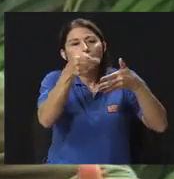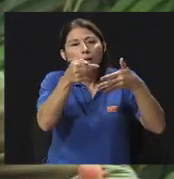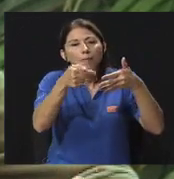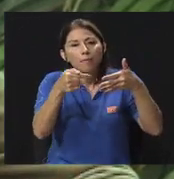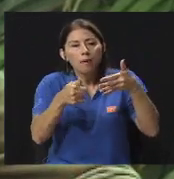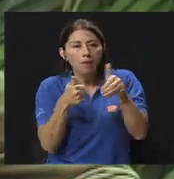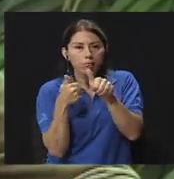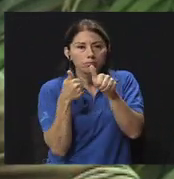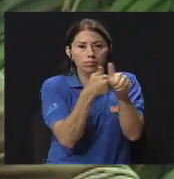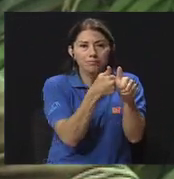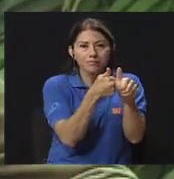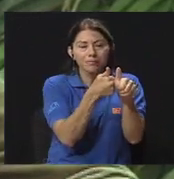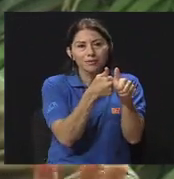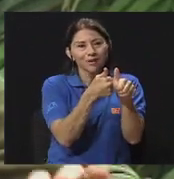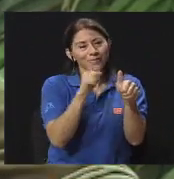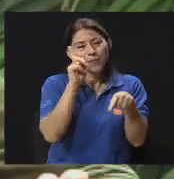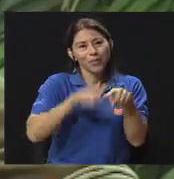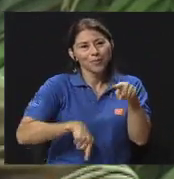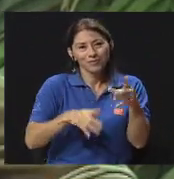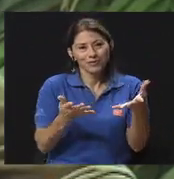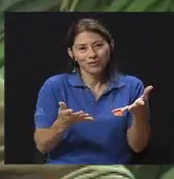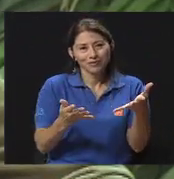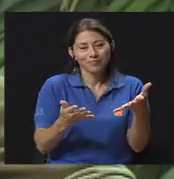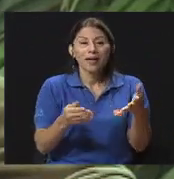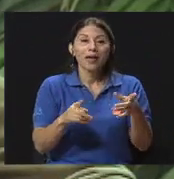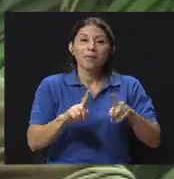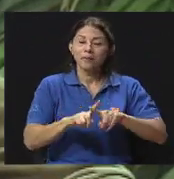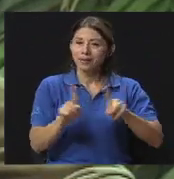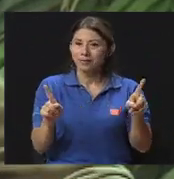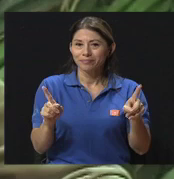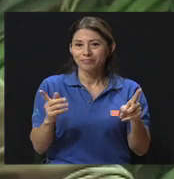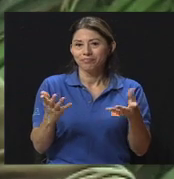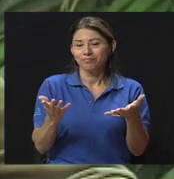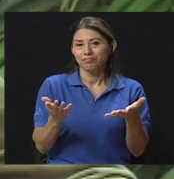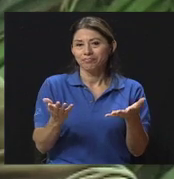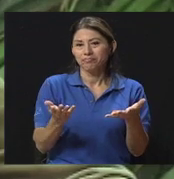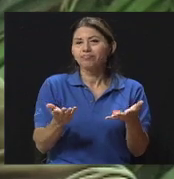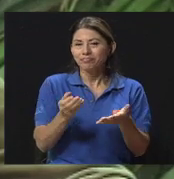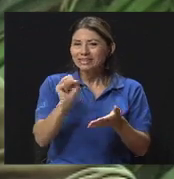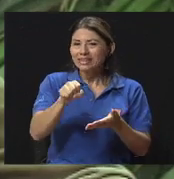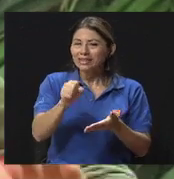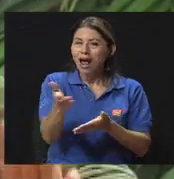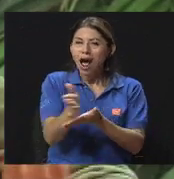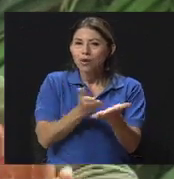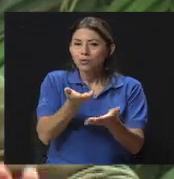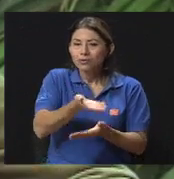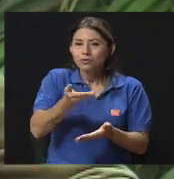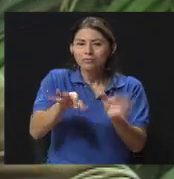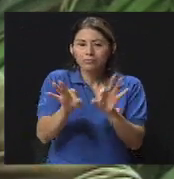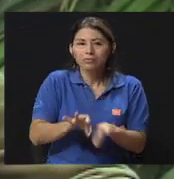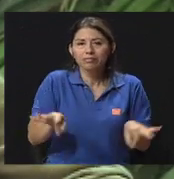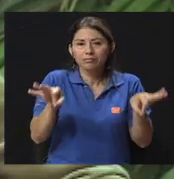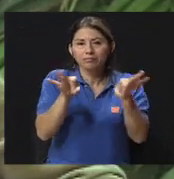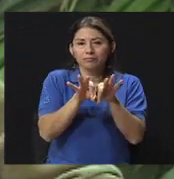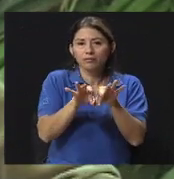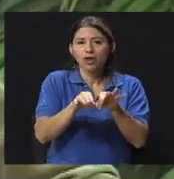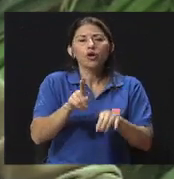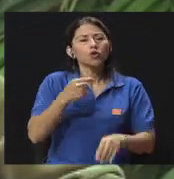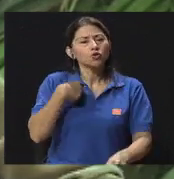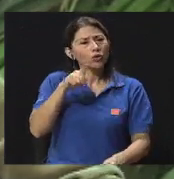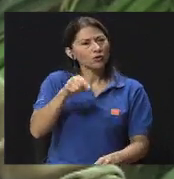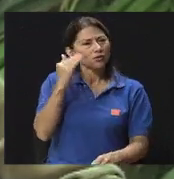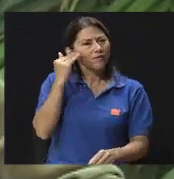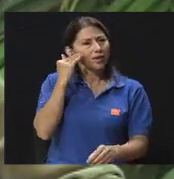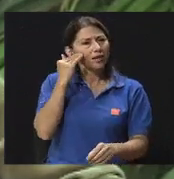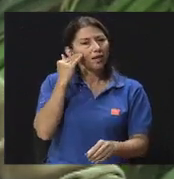Sería ideal, pero no podemos hacerlo. Sin embargo, hay elementos como fundamentales, ¿verdad? Yo tengo que tener claro cuál es mi objetivo